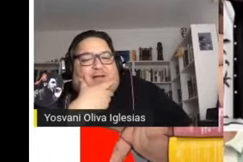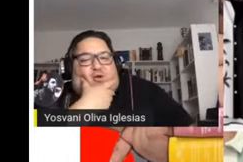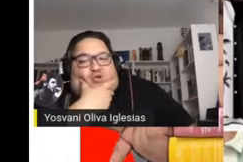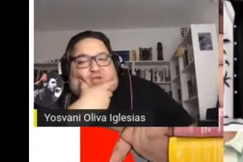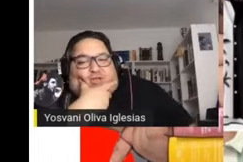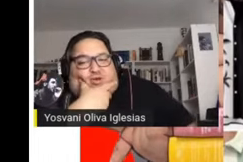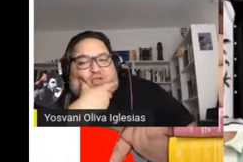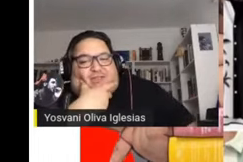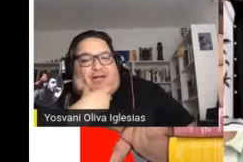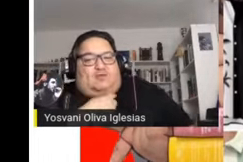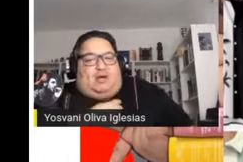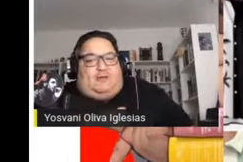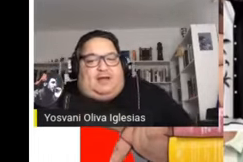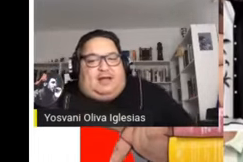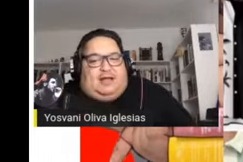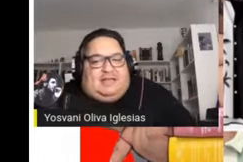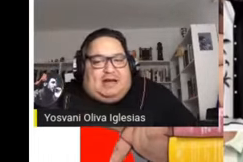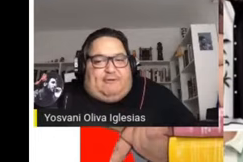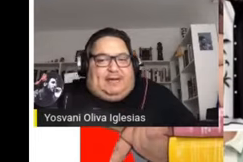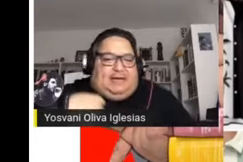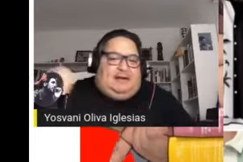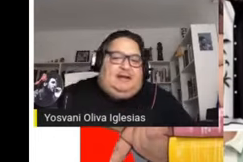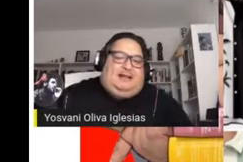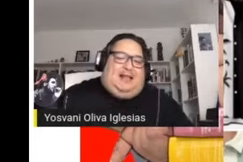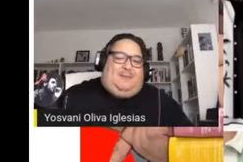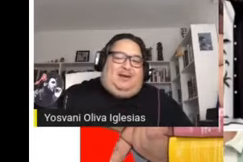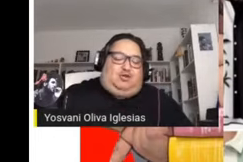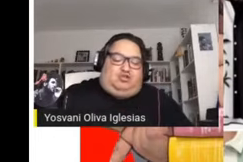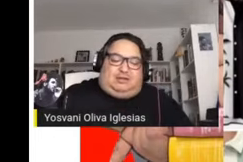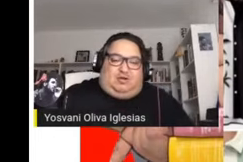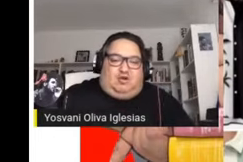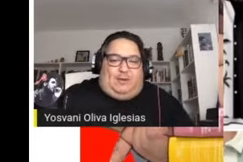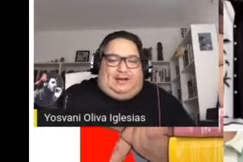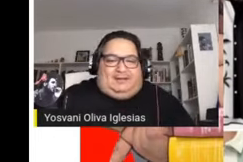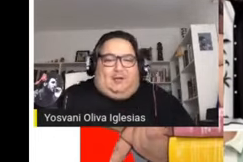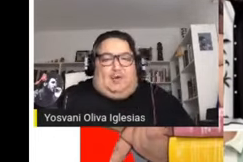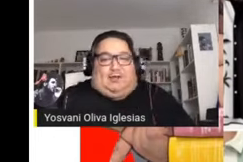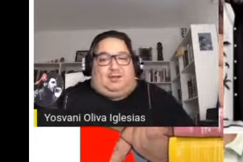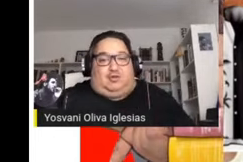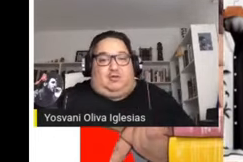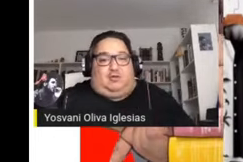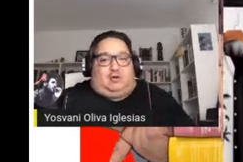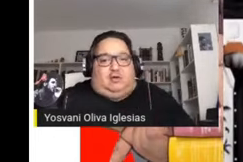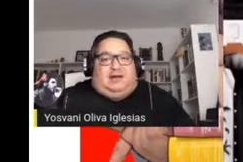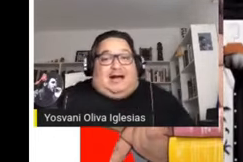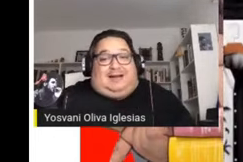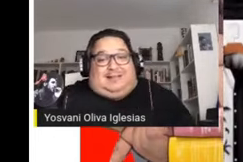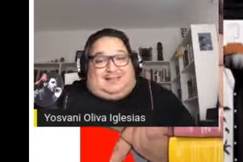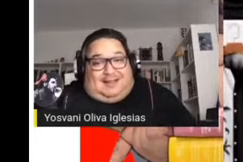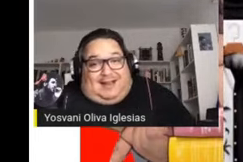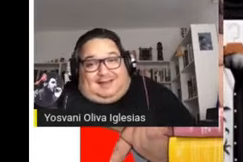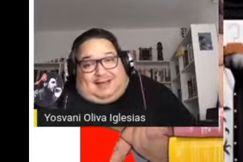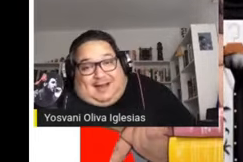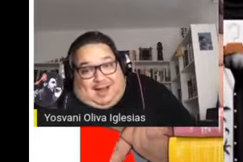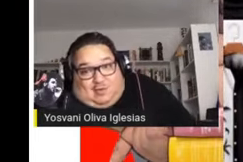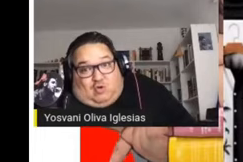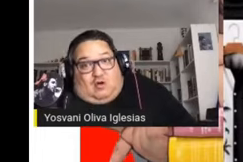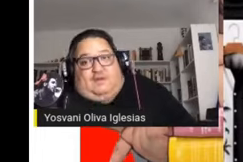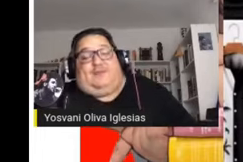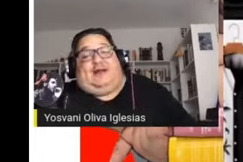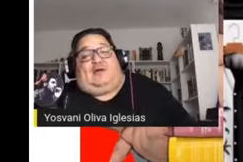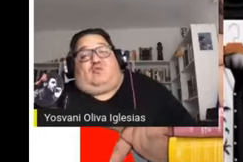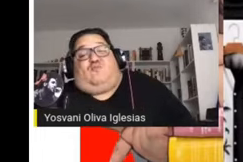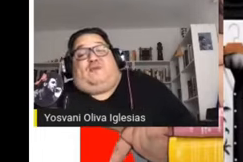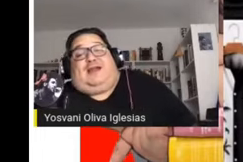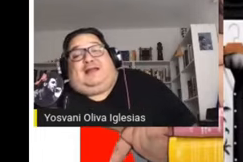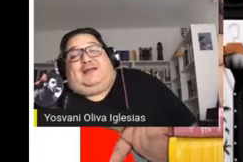de 1889 y abril de 1890 en Washington. Antecedente lejano